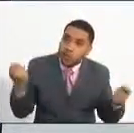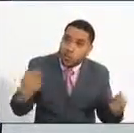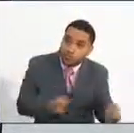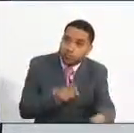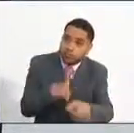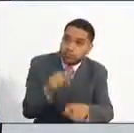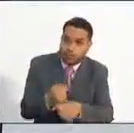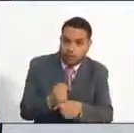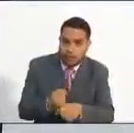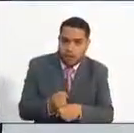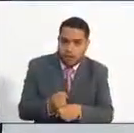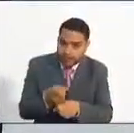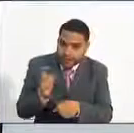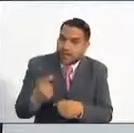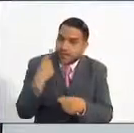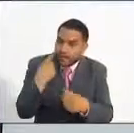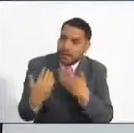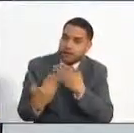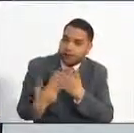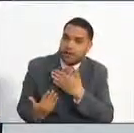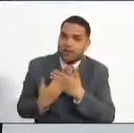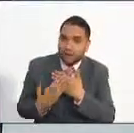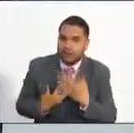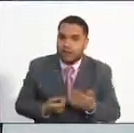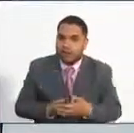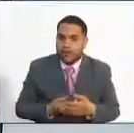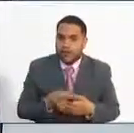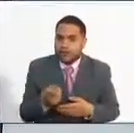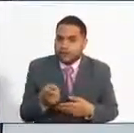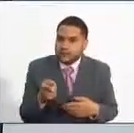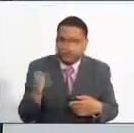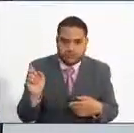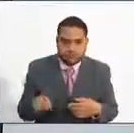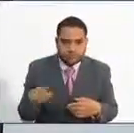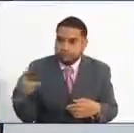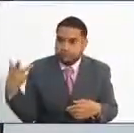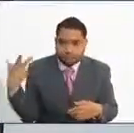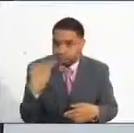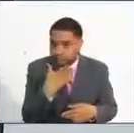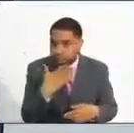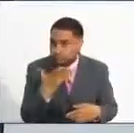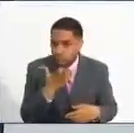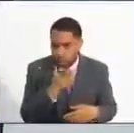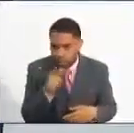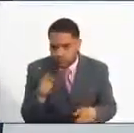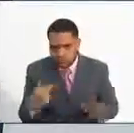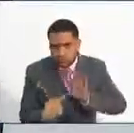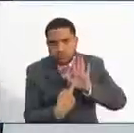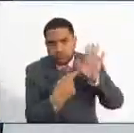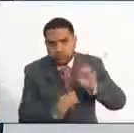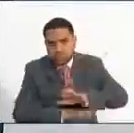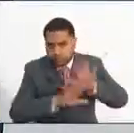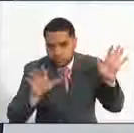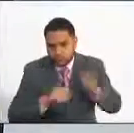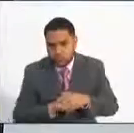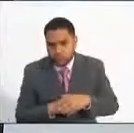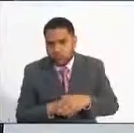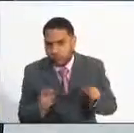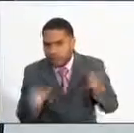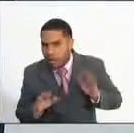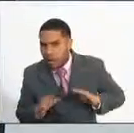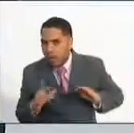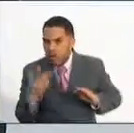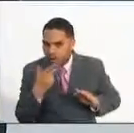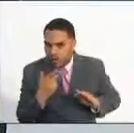del Servicio Civil, convocatorias que se adelantan con total transparencia y con independencia de cualquier influencia,